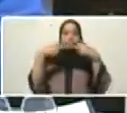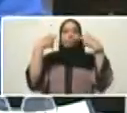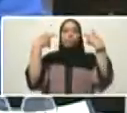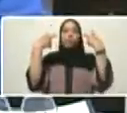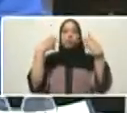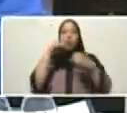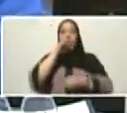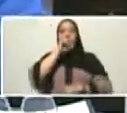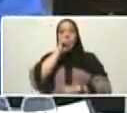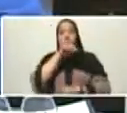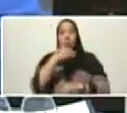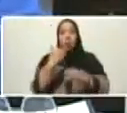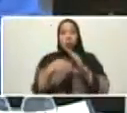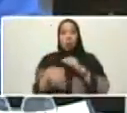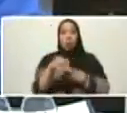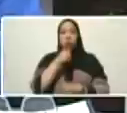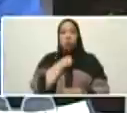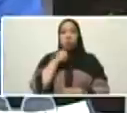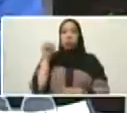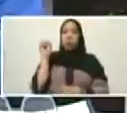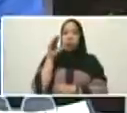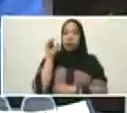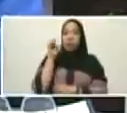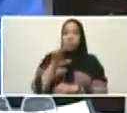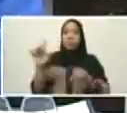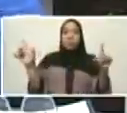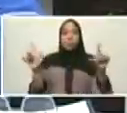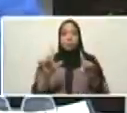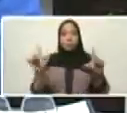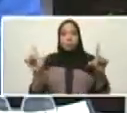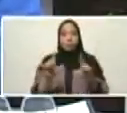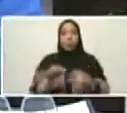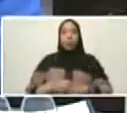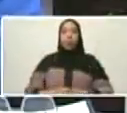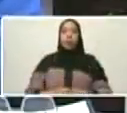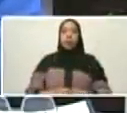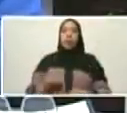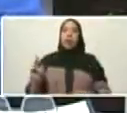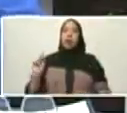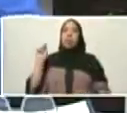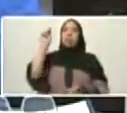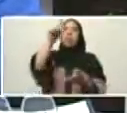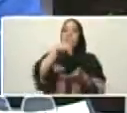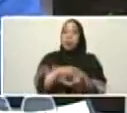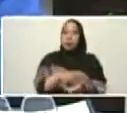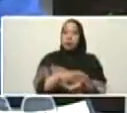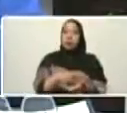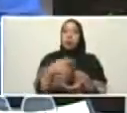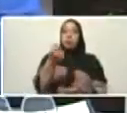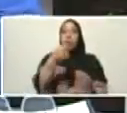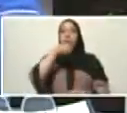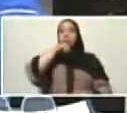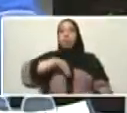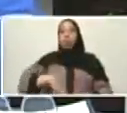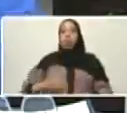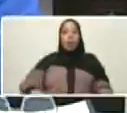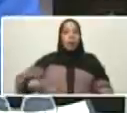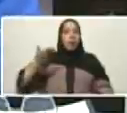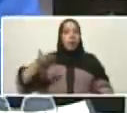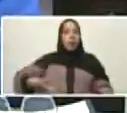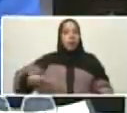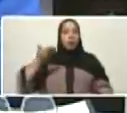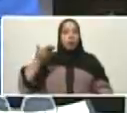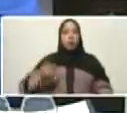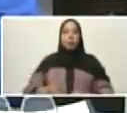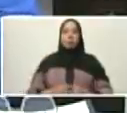recibir nuestra imagen nuestra señal para participar de un hito histórico de una fiesta